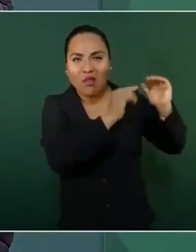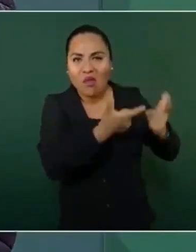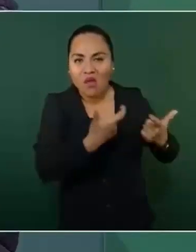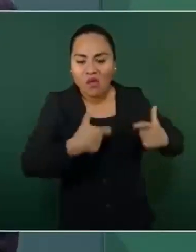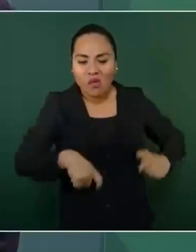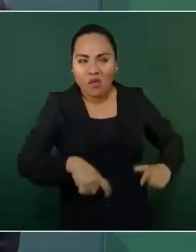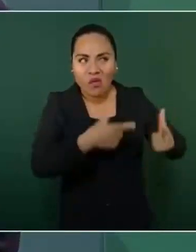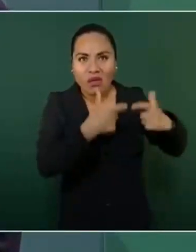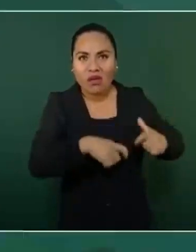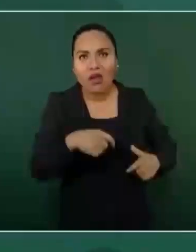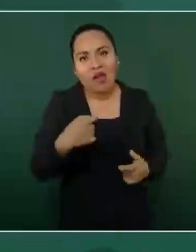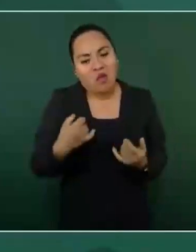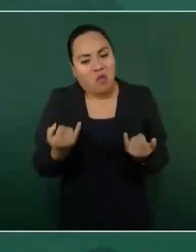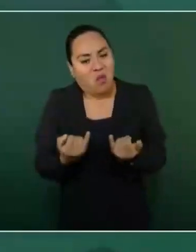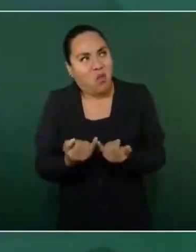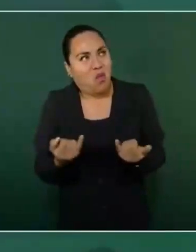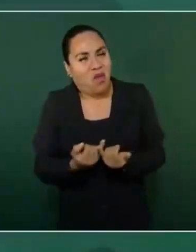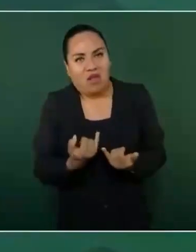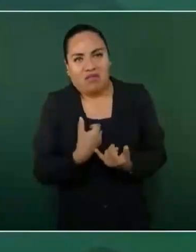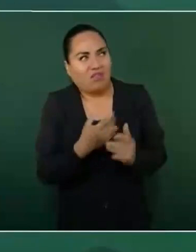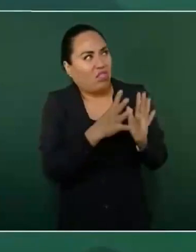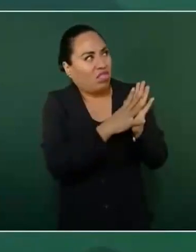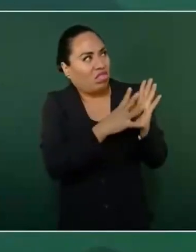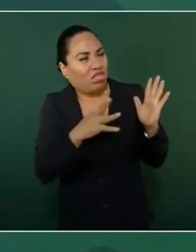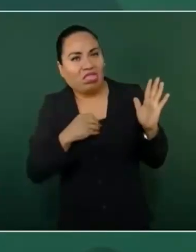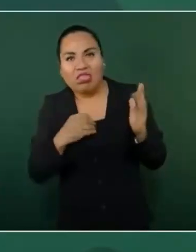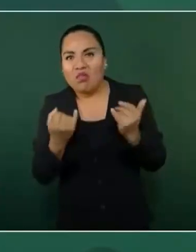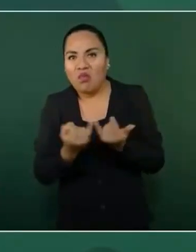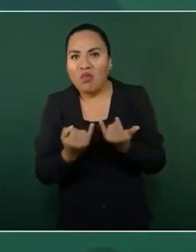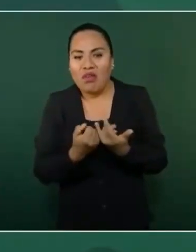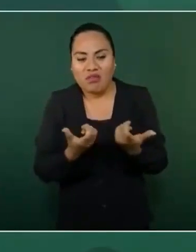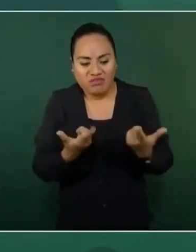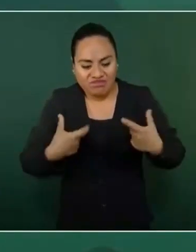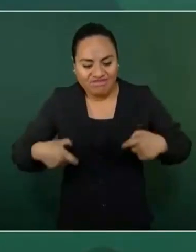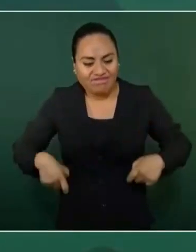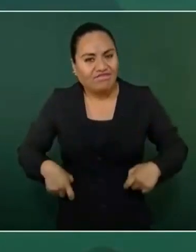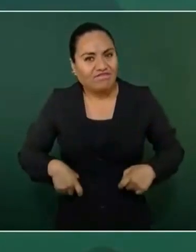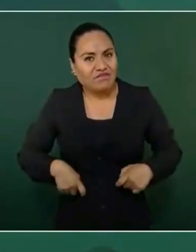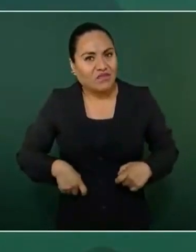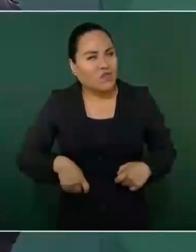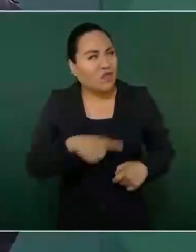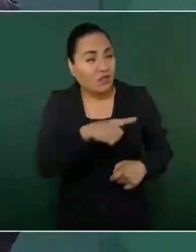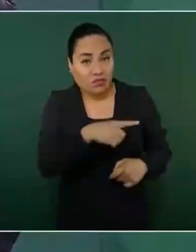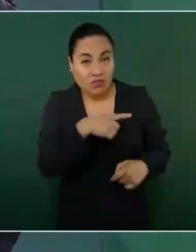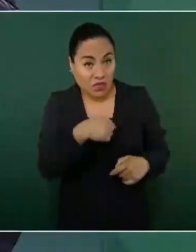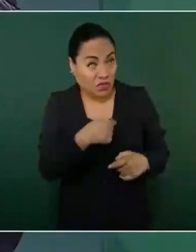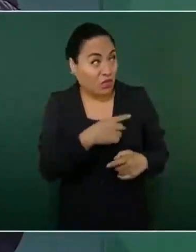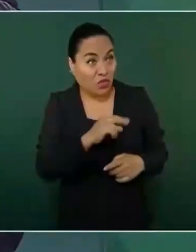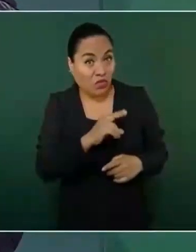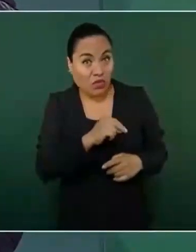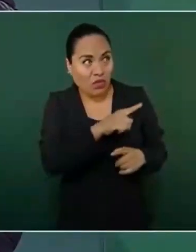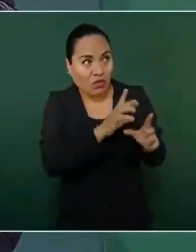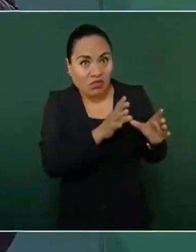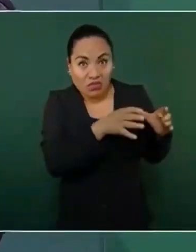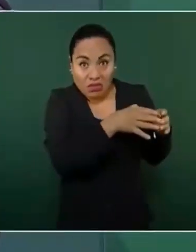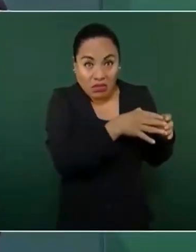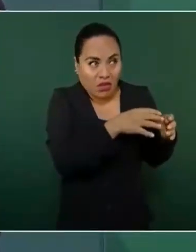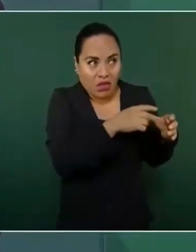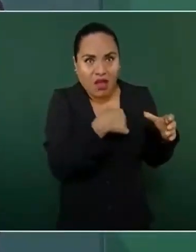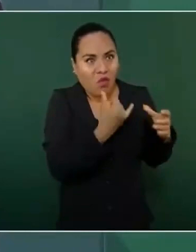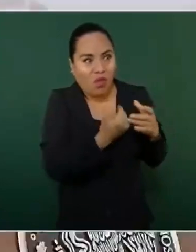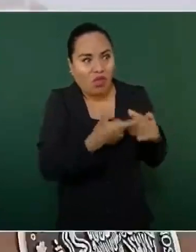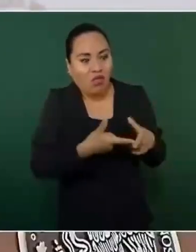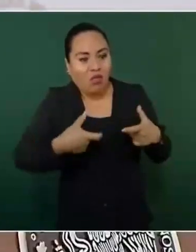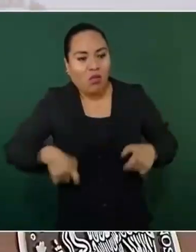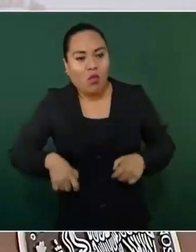¿Por qué no me vas a dar a mí? Ya no, eso se